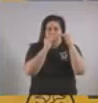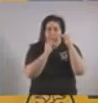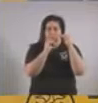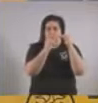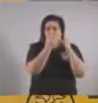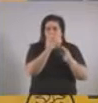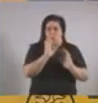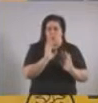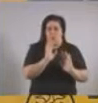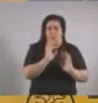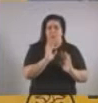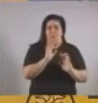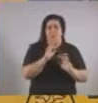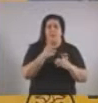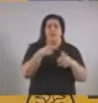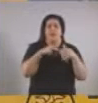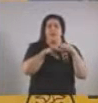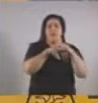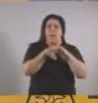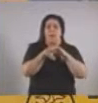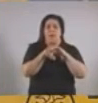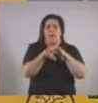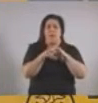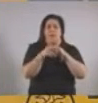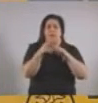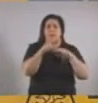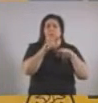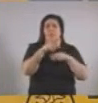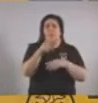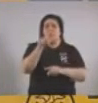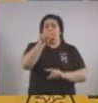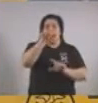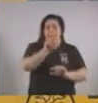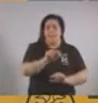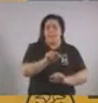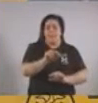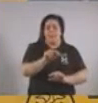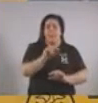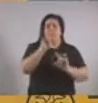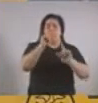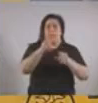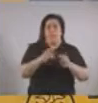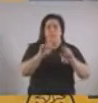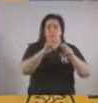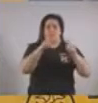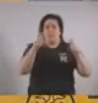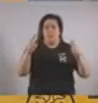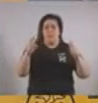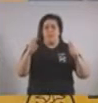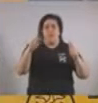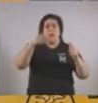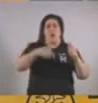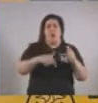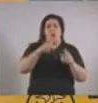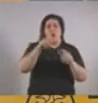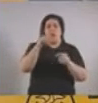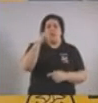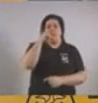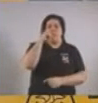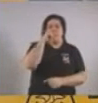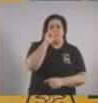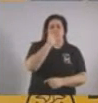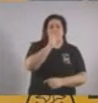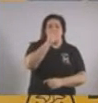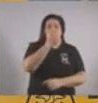Y la ocupación de camas de terapia intensiva también ha crecido significativamente. Está en el 77% en el sector